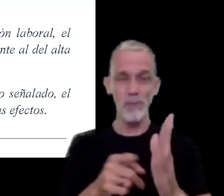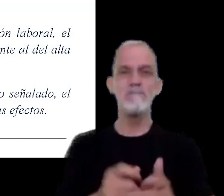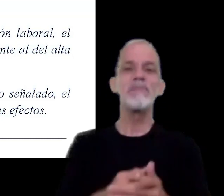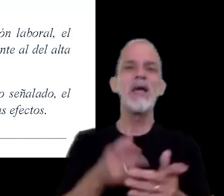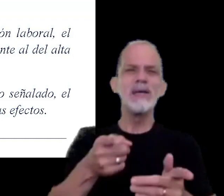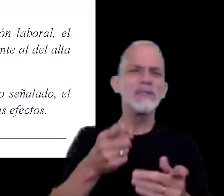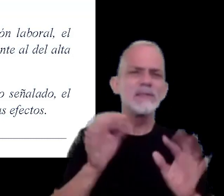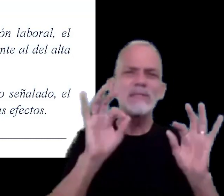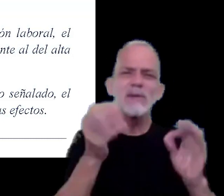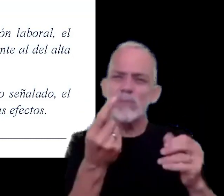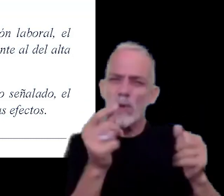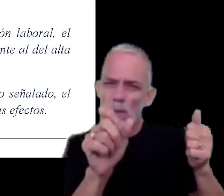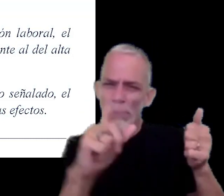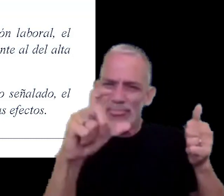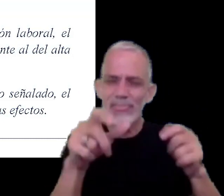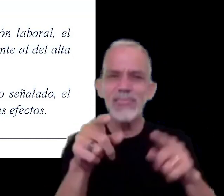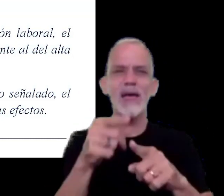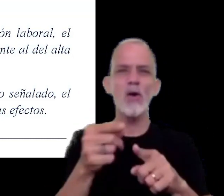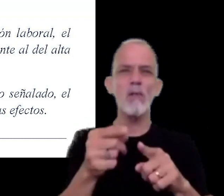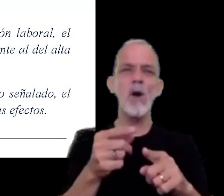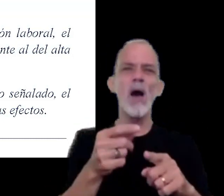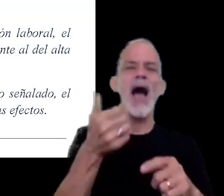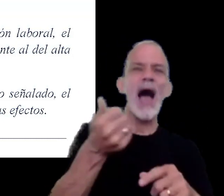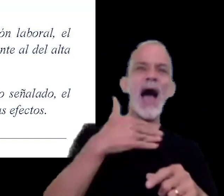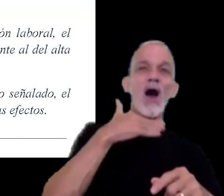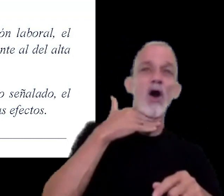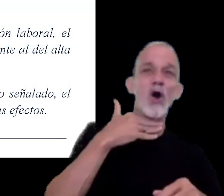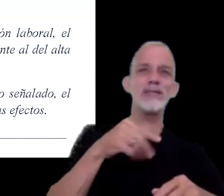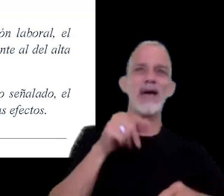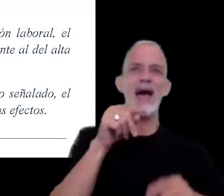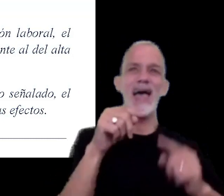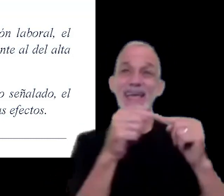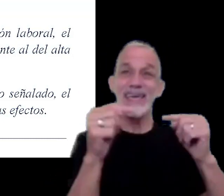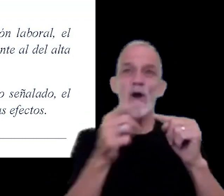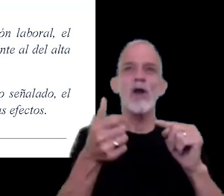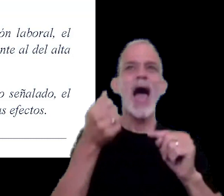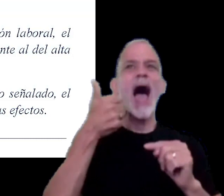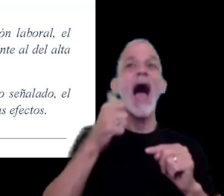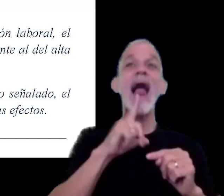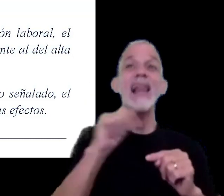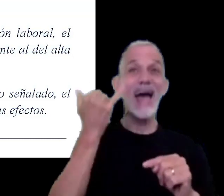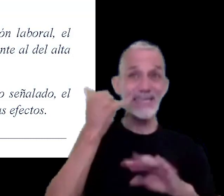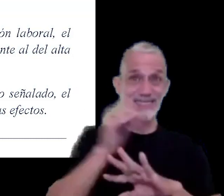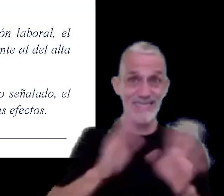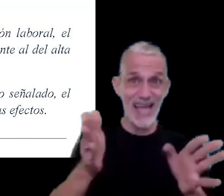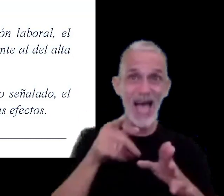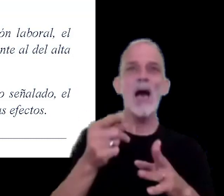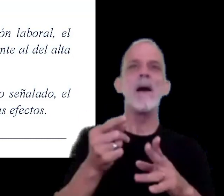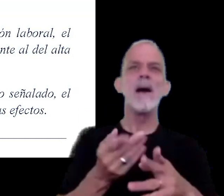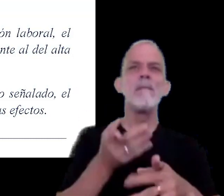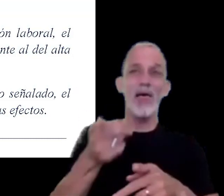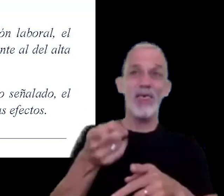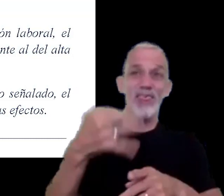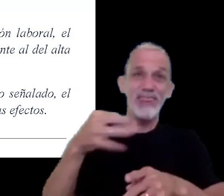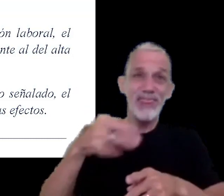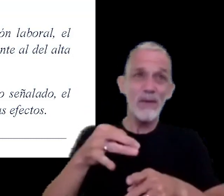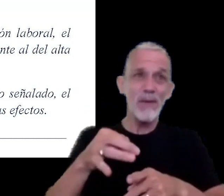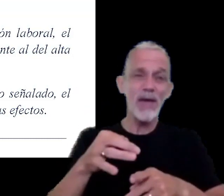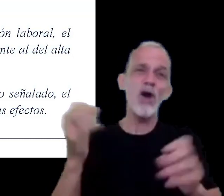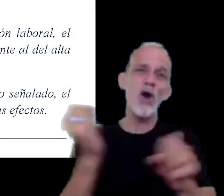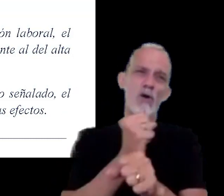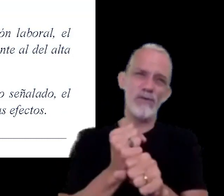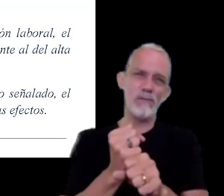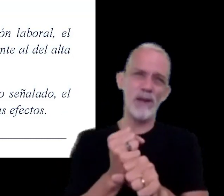identificado con el registro AJ-alta ya pendiente de confirmación y tendrá que perfeccionarse el